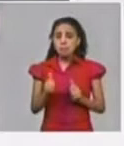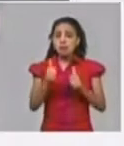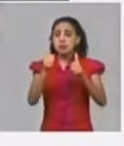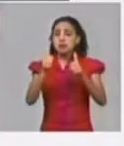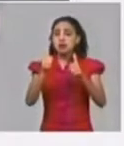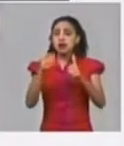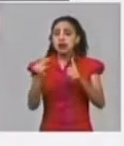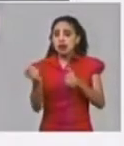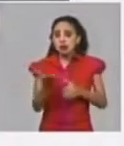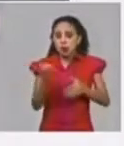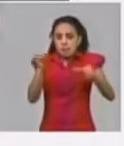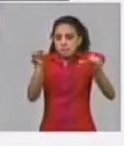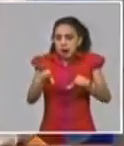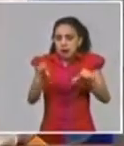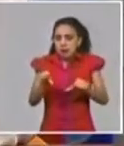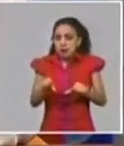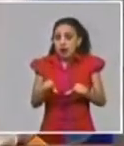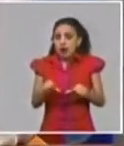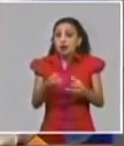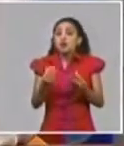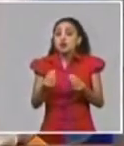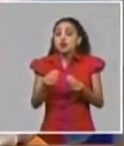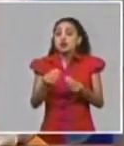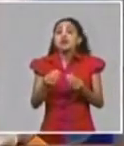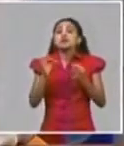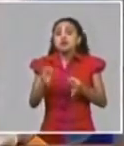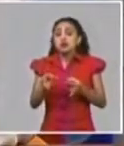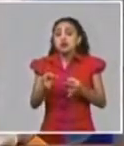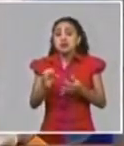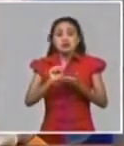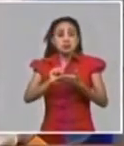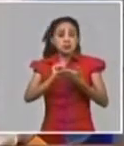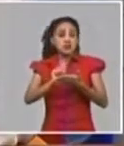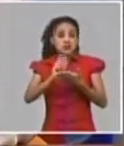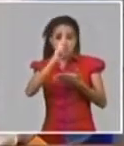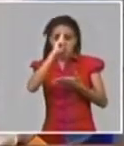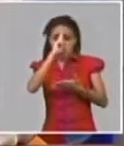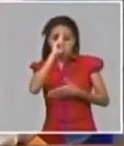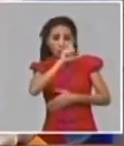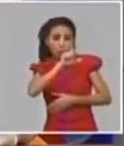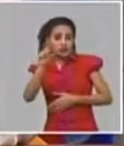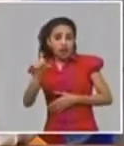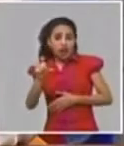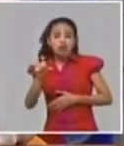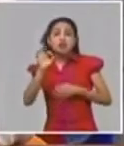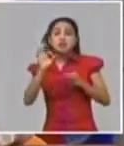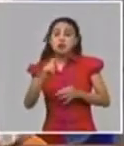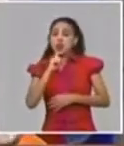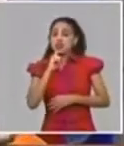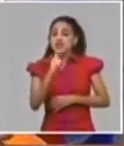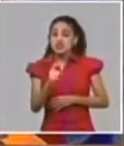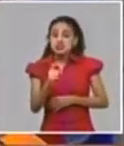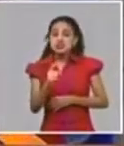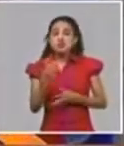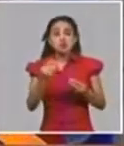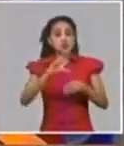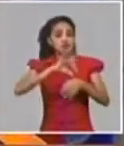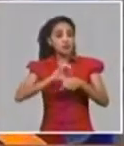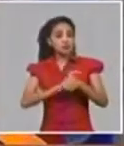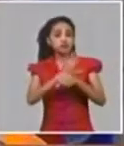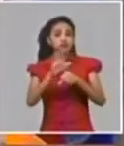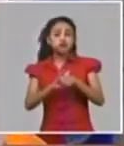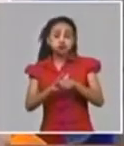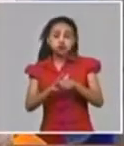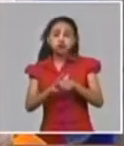han tenido o han vuelto a colapsar sus servicios de salud por desmontar antes de tiempo las medidas que habían tomado